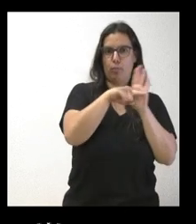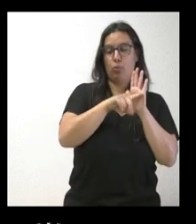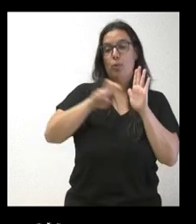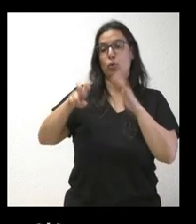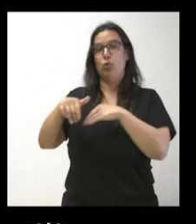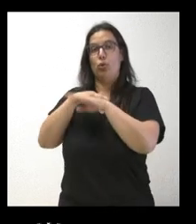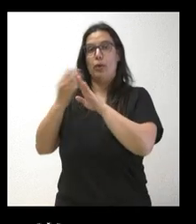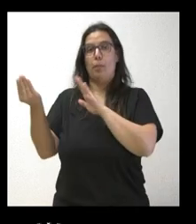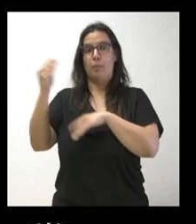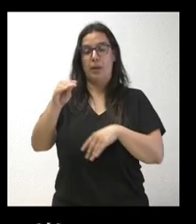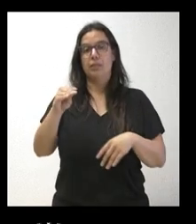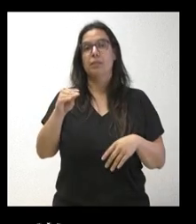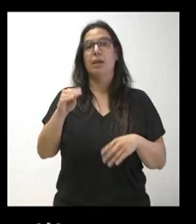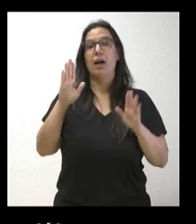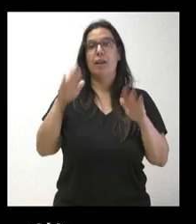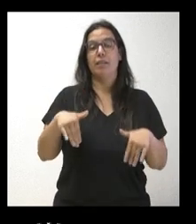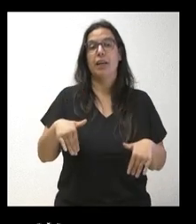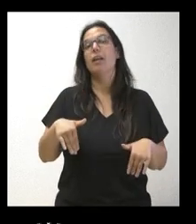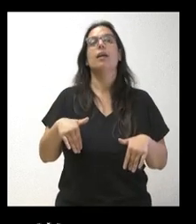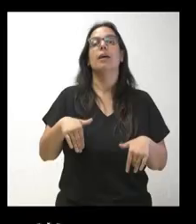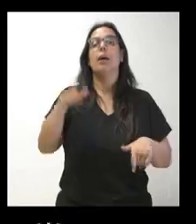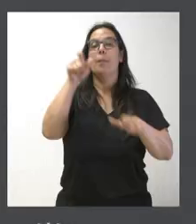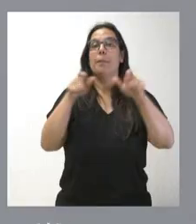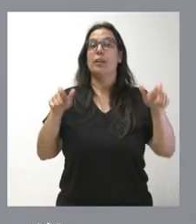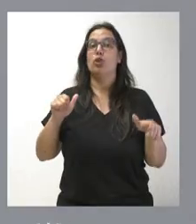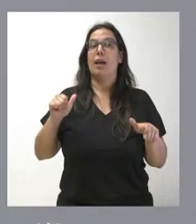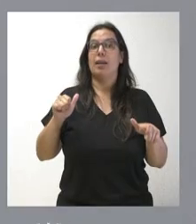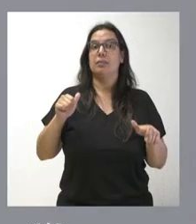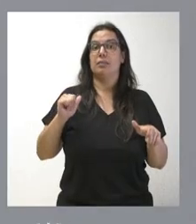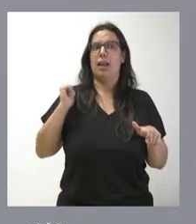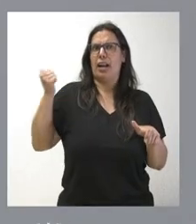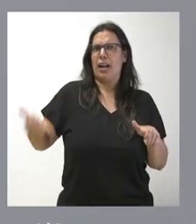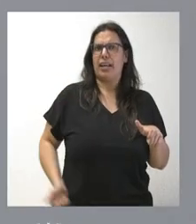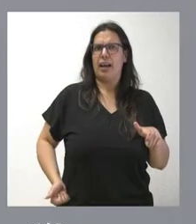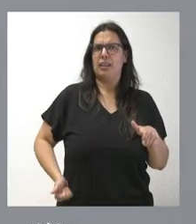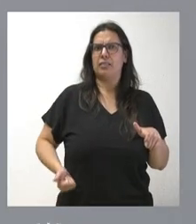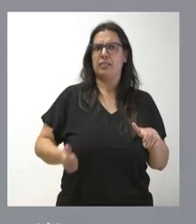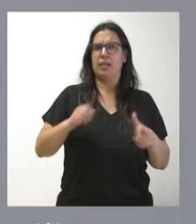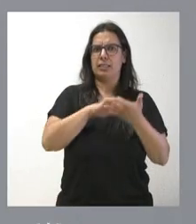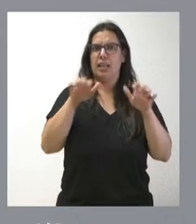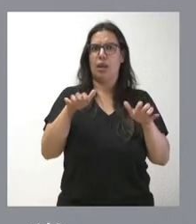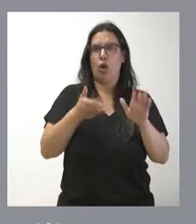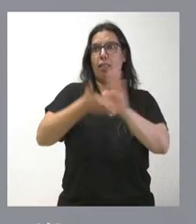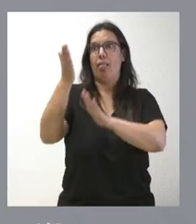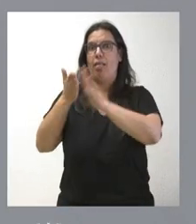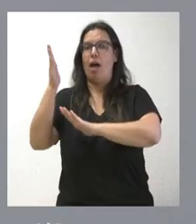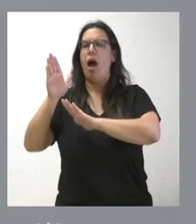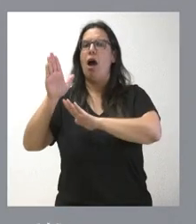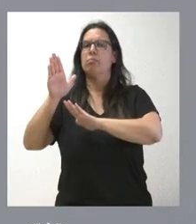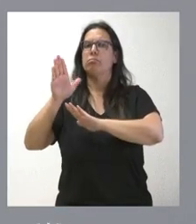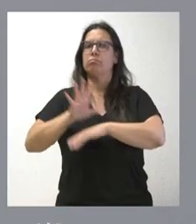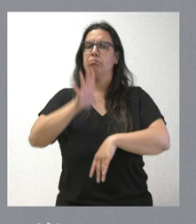de grandes fortunas de Castilla y León, si se estaba produciendo. Bueno, todavía no se ha aplicado en su integridad y